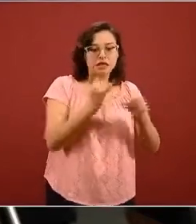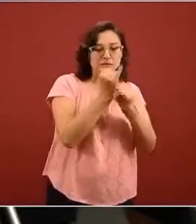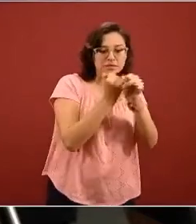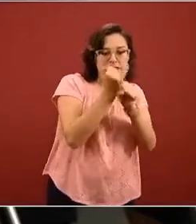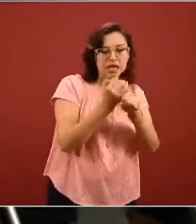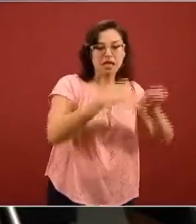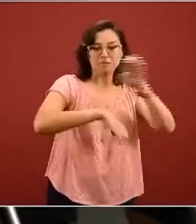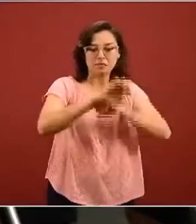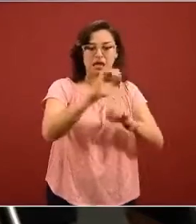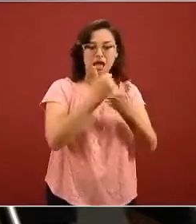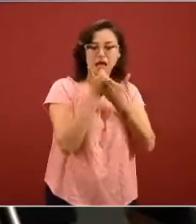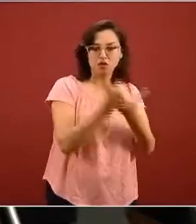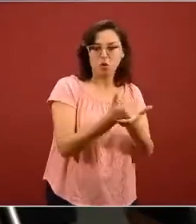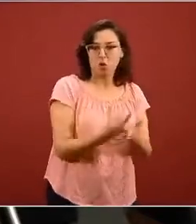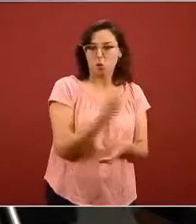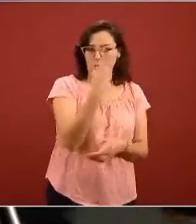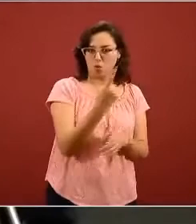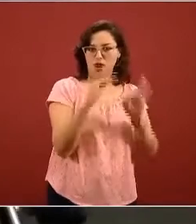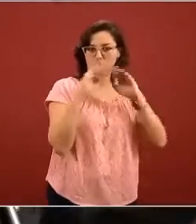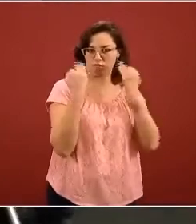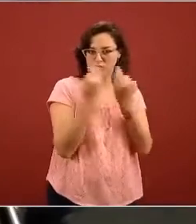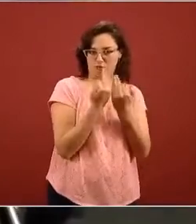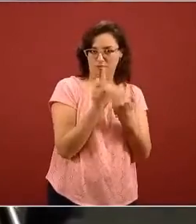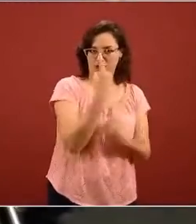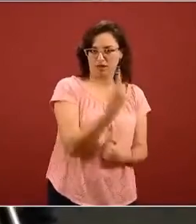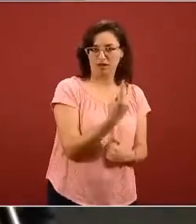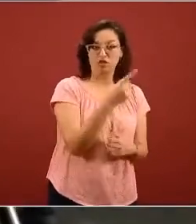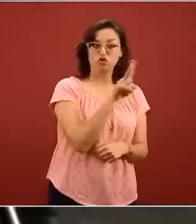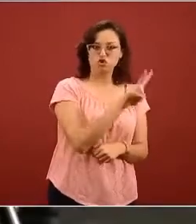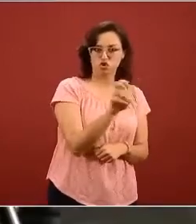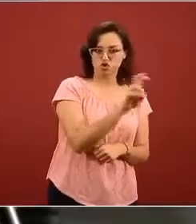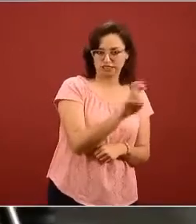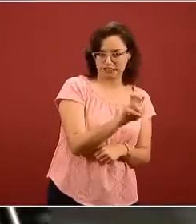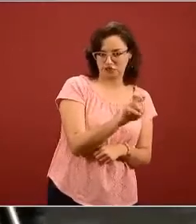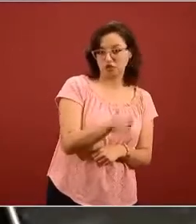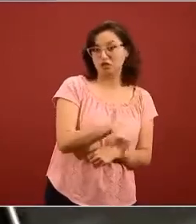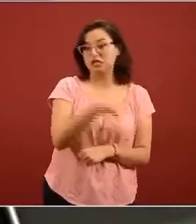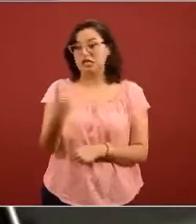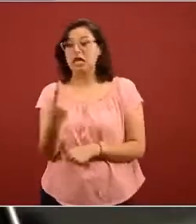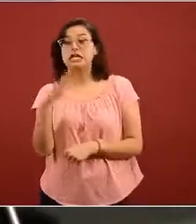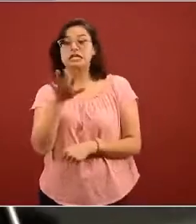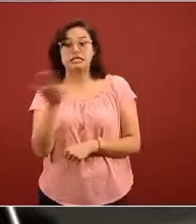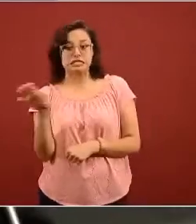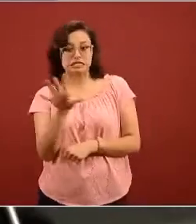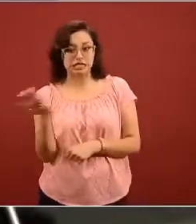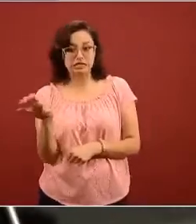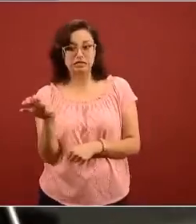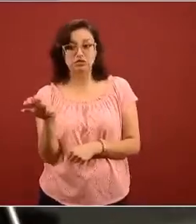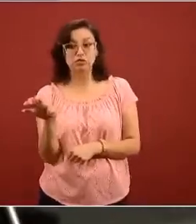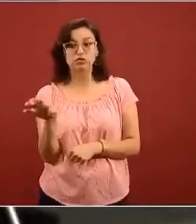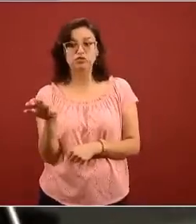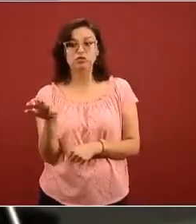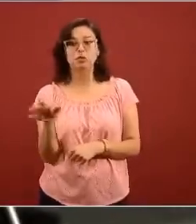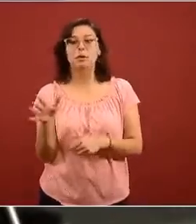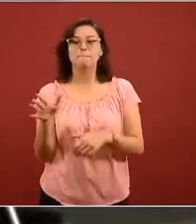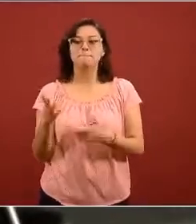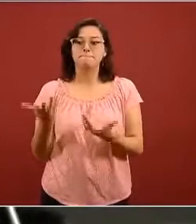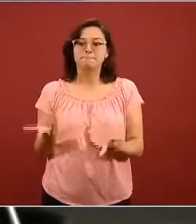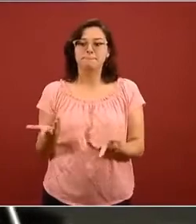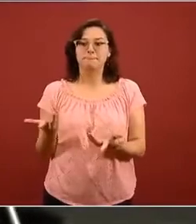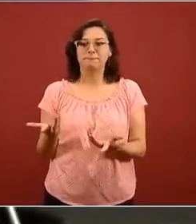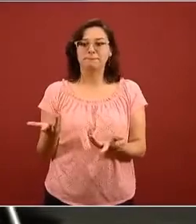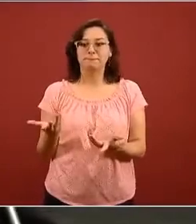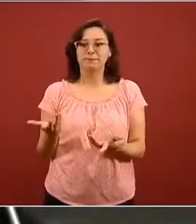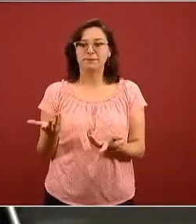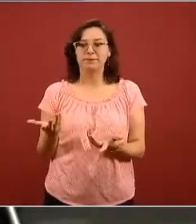empresas solidarias esos serían 200 y los otros 500 ya con un modelo hecho más bien por los